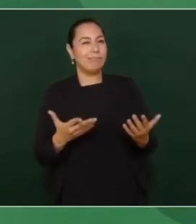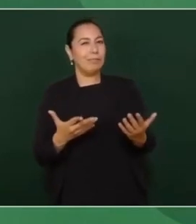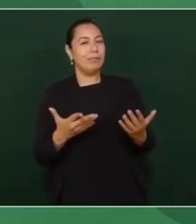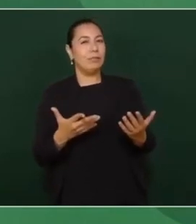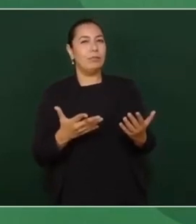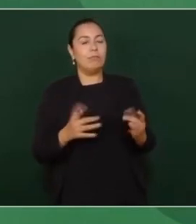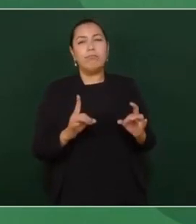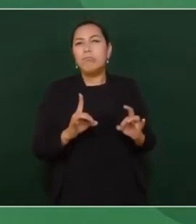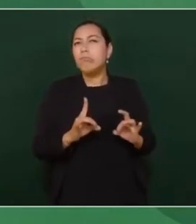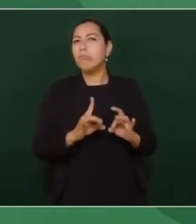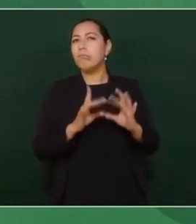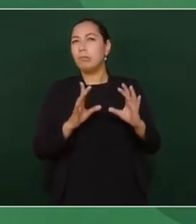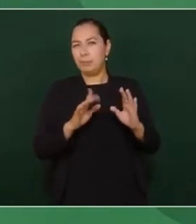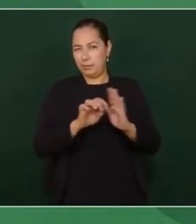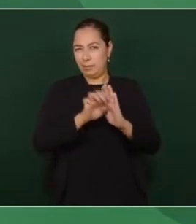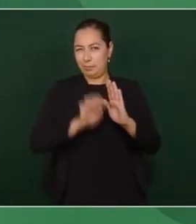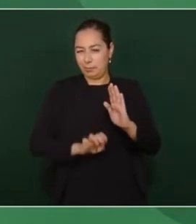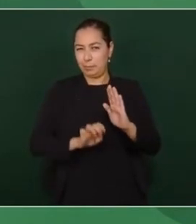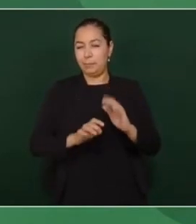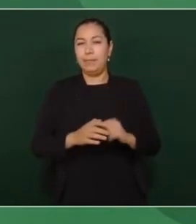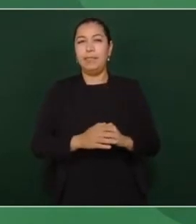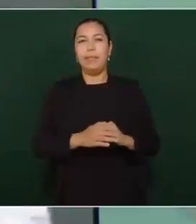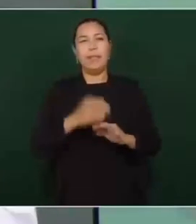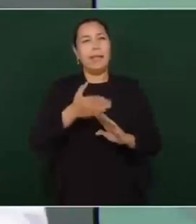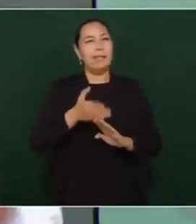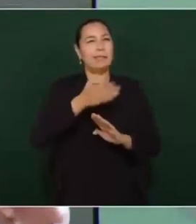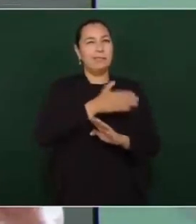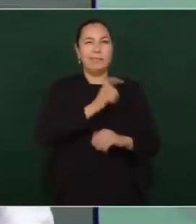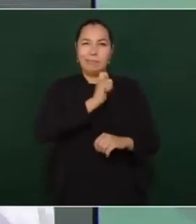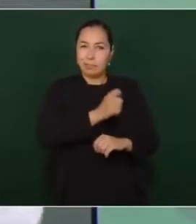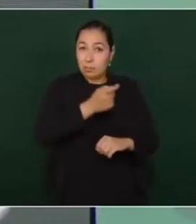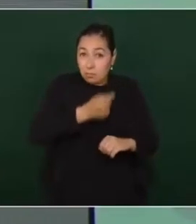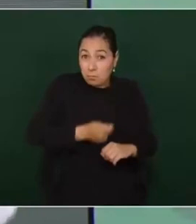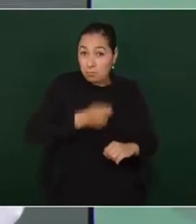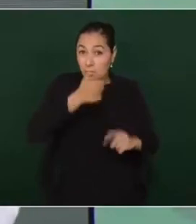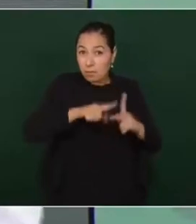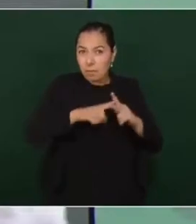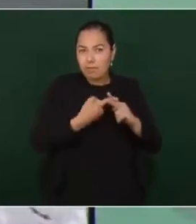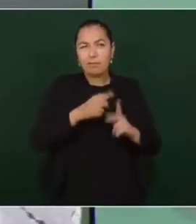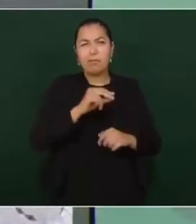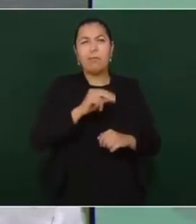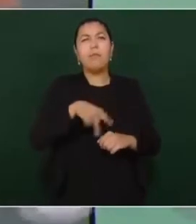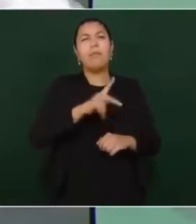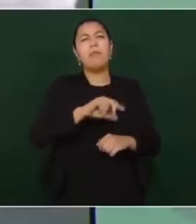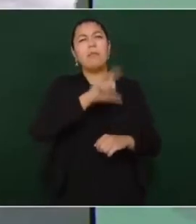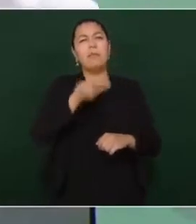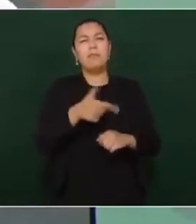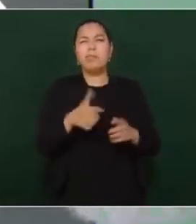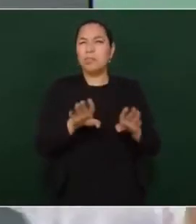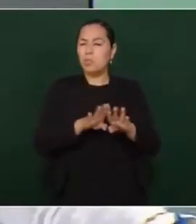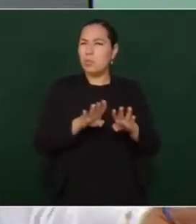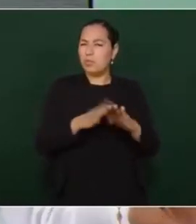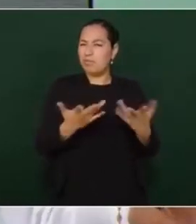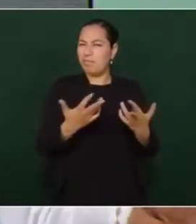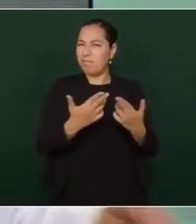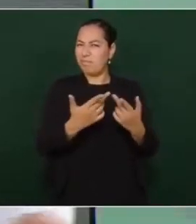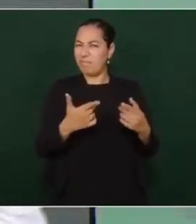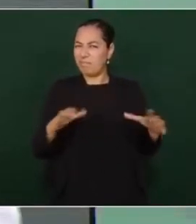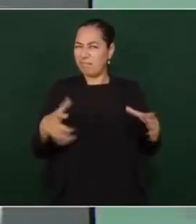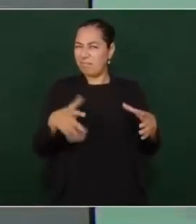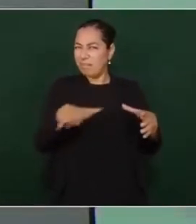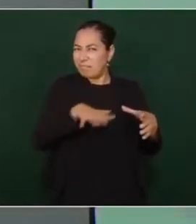si no se originó, cuando menos se precipitó la descomposición social en el periodo neoliberal.